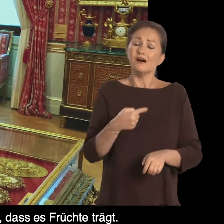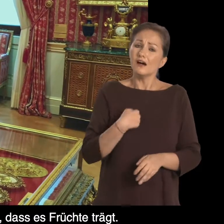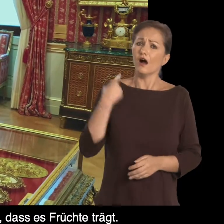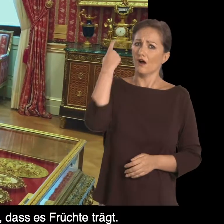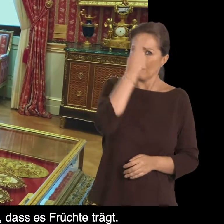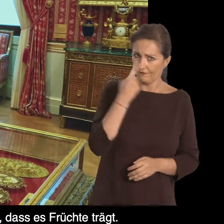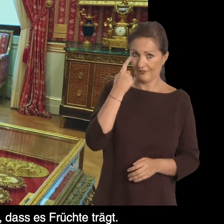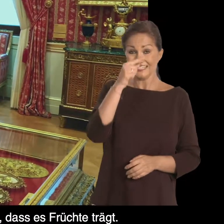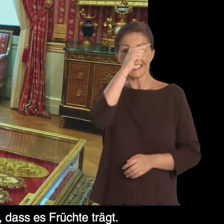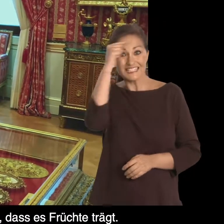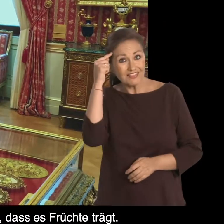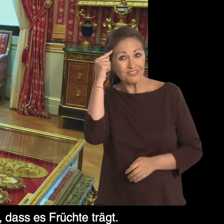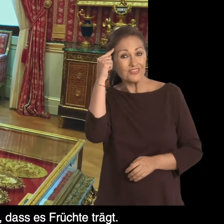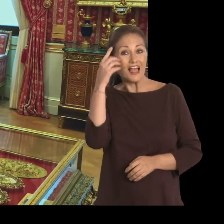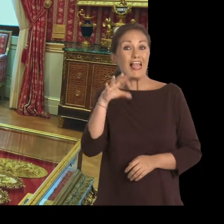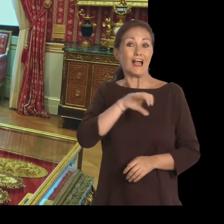salga de eso.